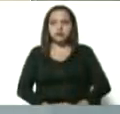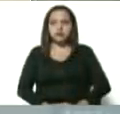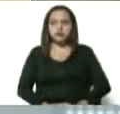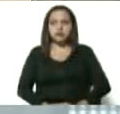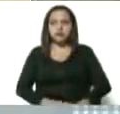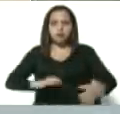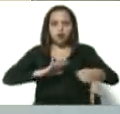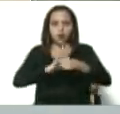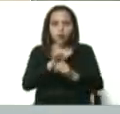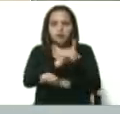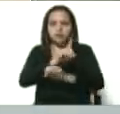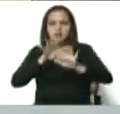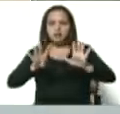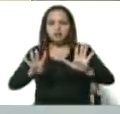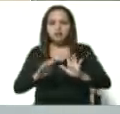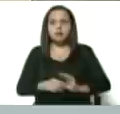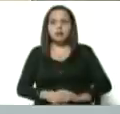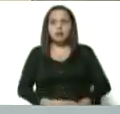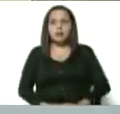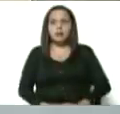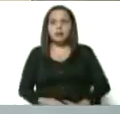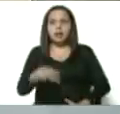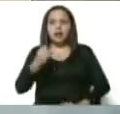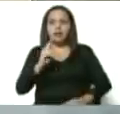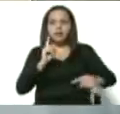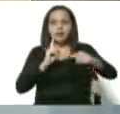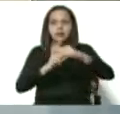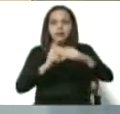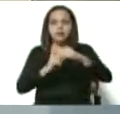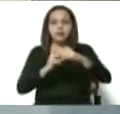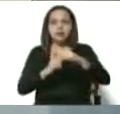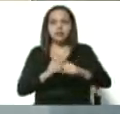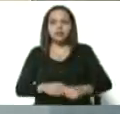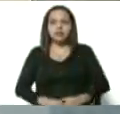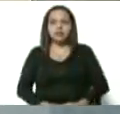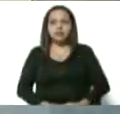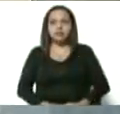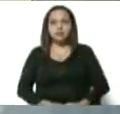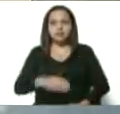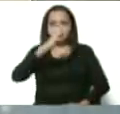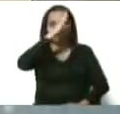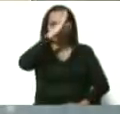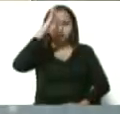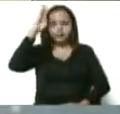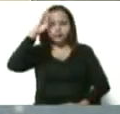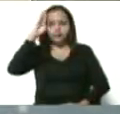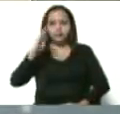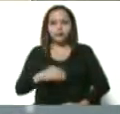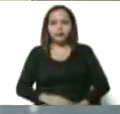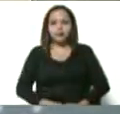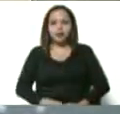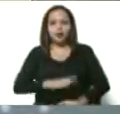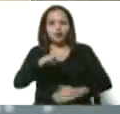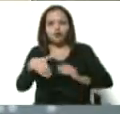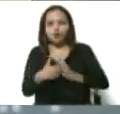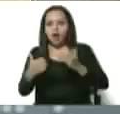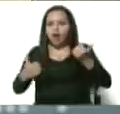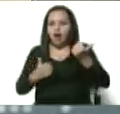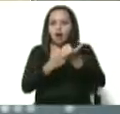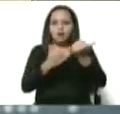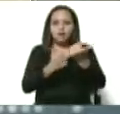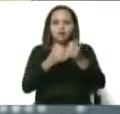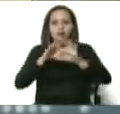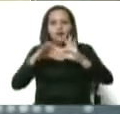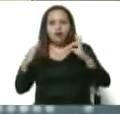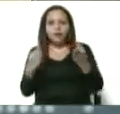COVID-19 ha dado positivo, Diosdado, toda la solidaridad de mi familia,